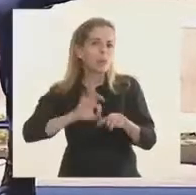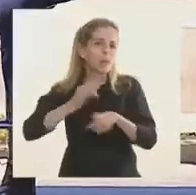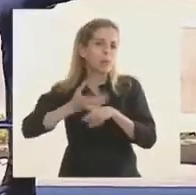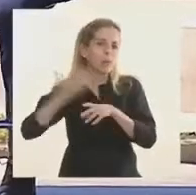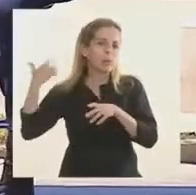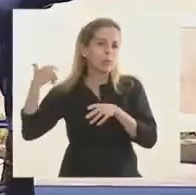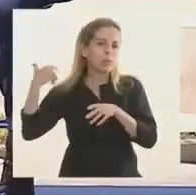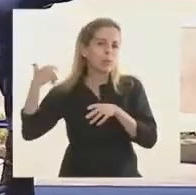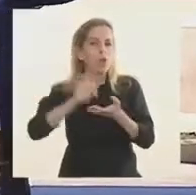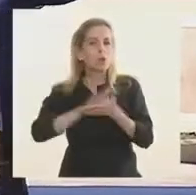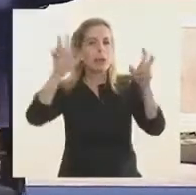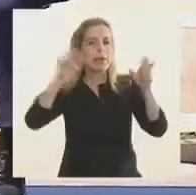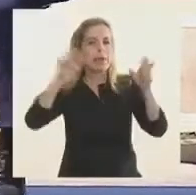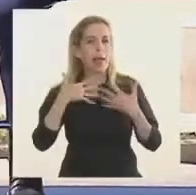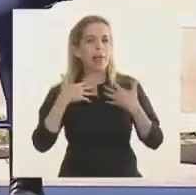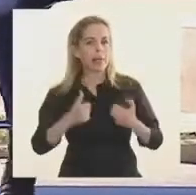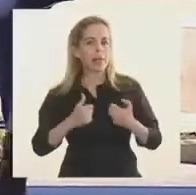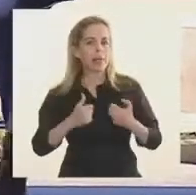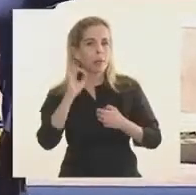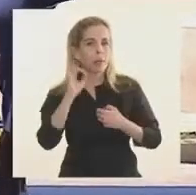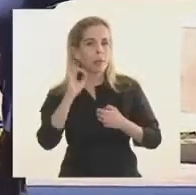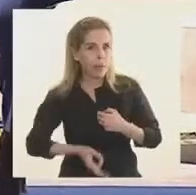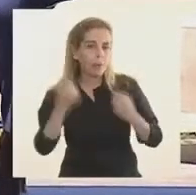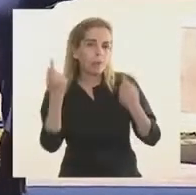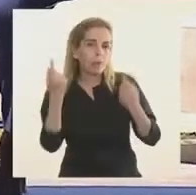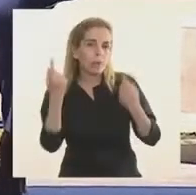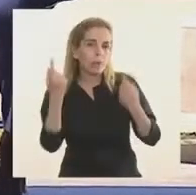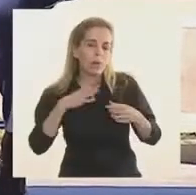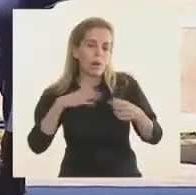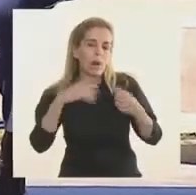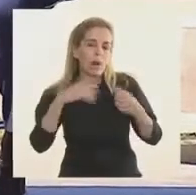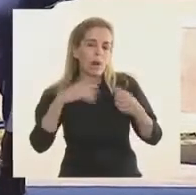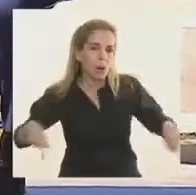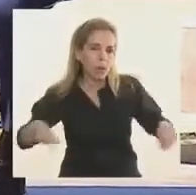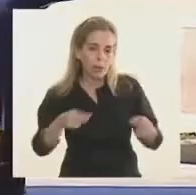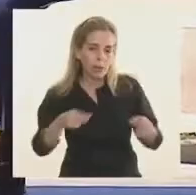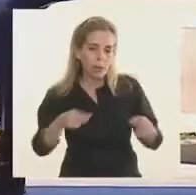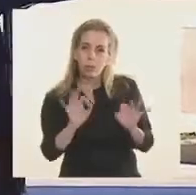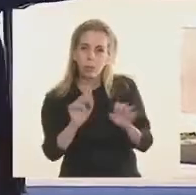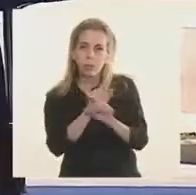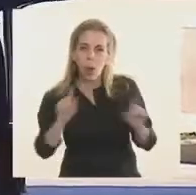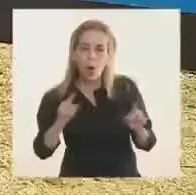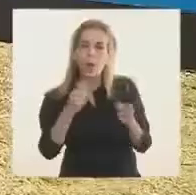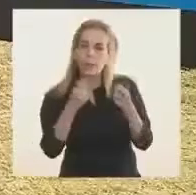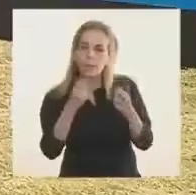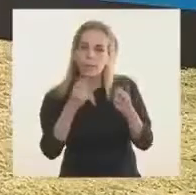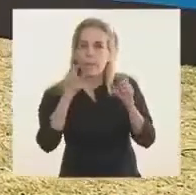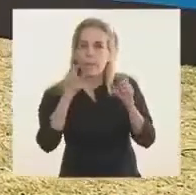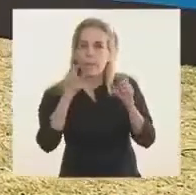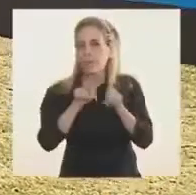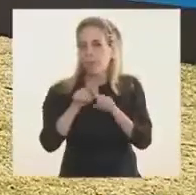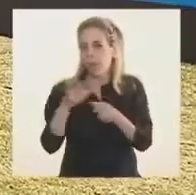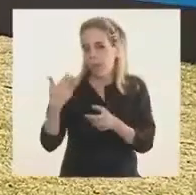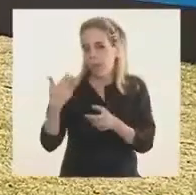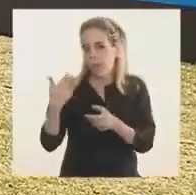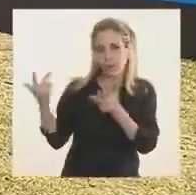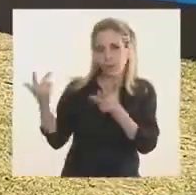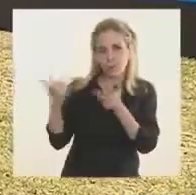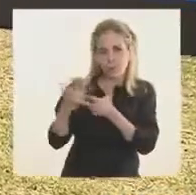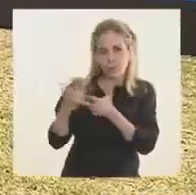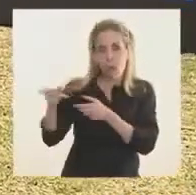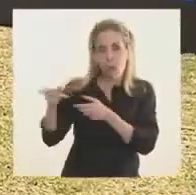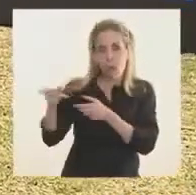estamos también convencidos de que los recursos no son infinitos y que necesitamos innovar, como recién charlábamos con el Ministro,